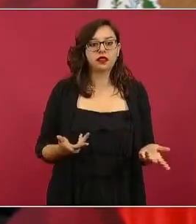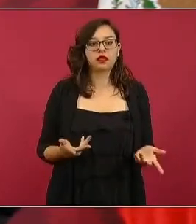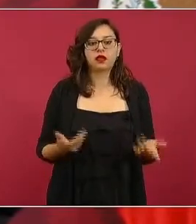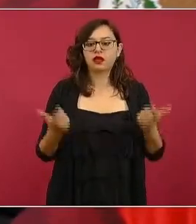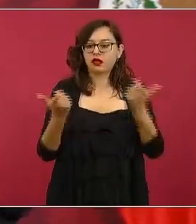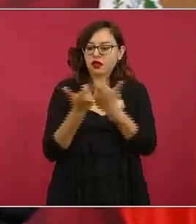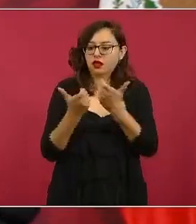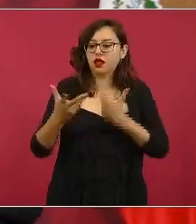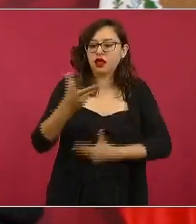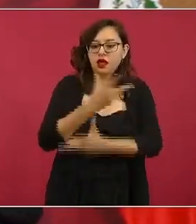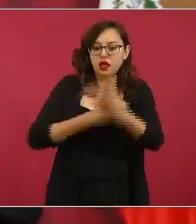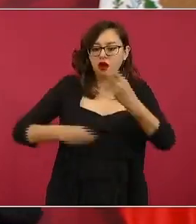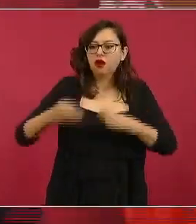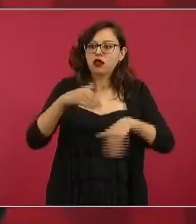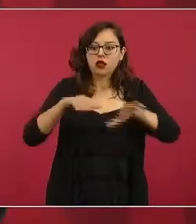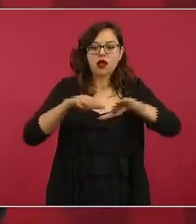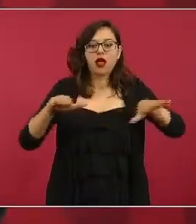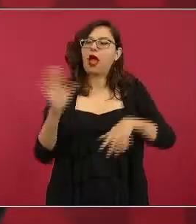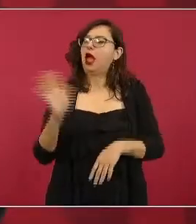y social